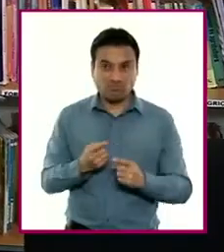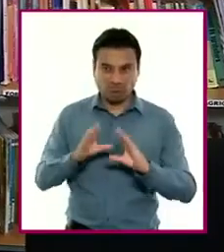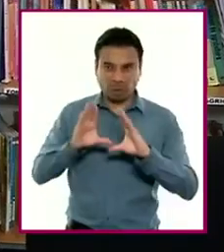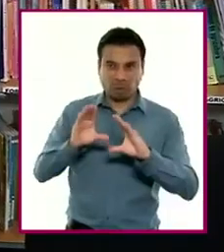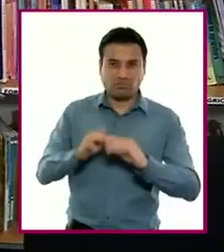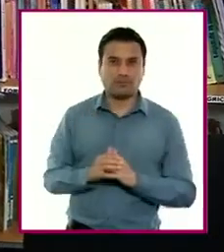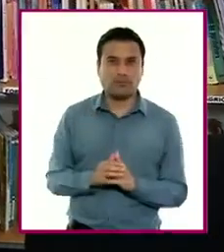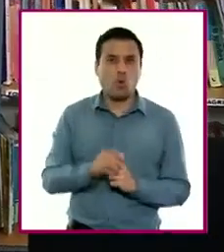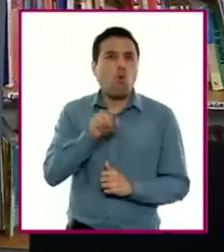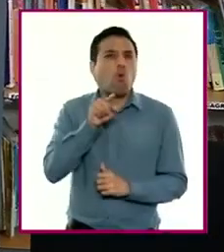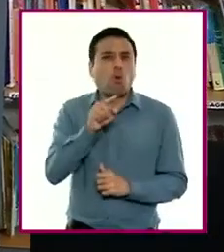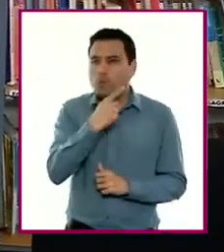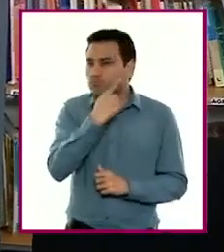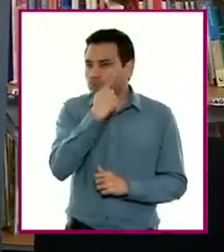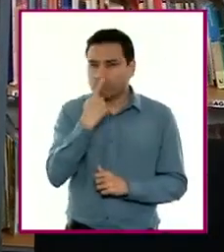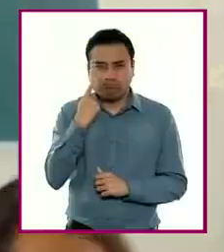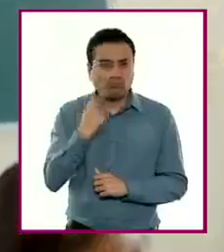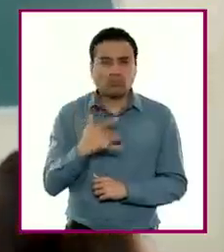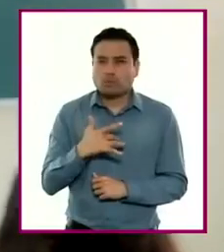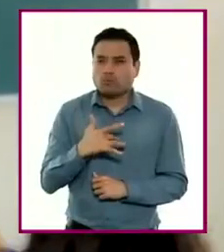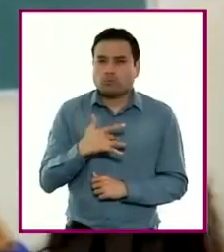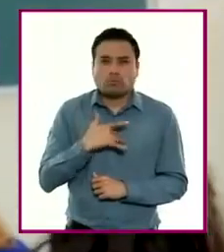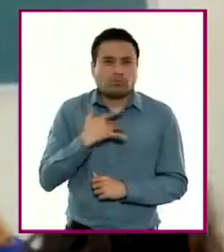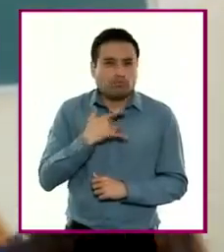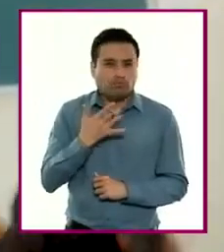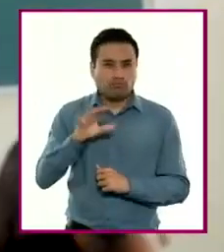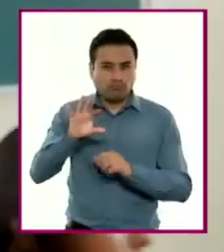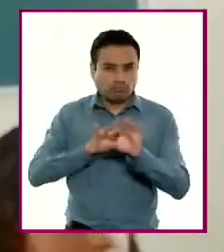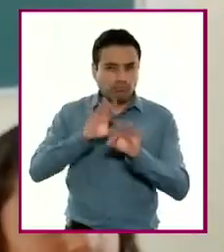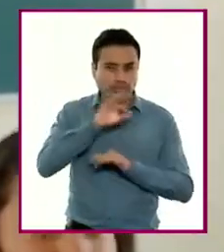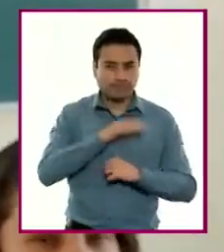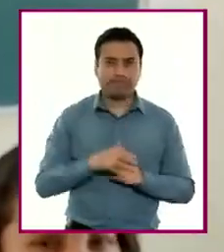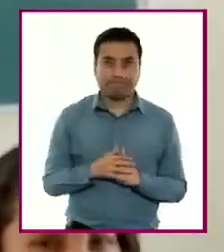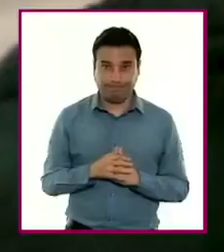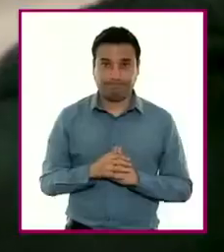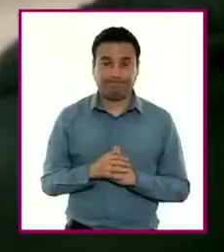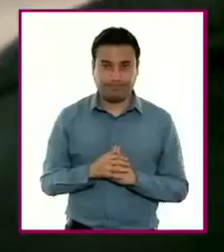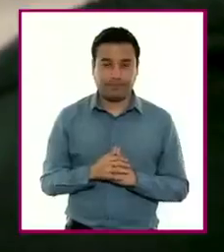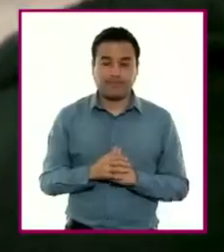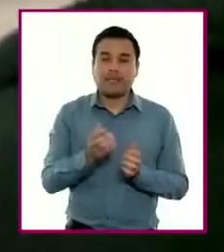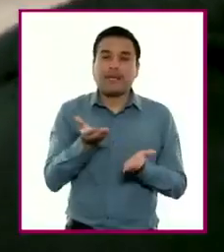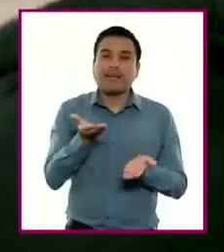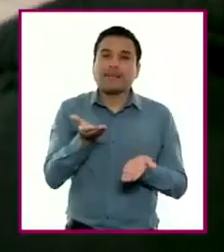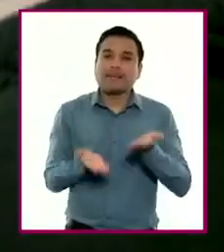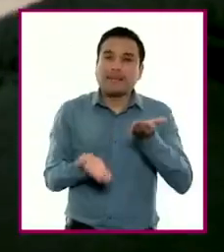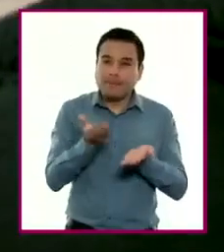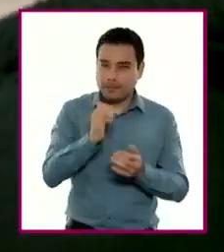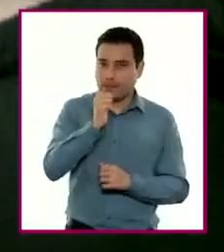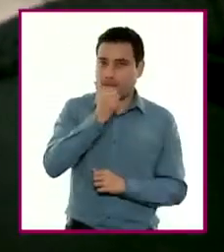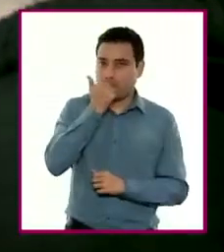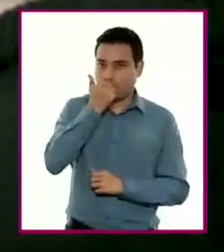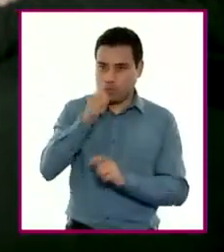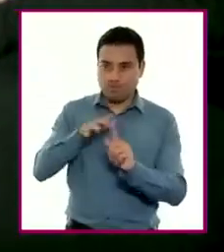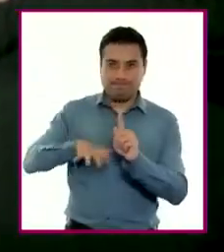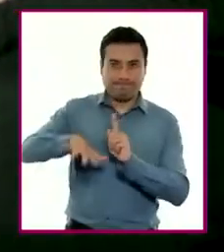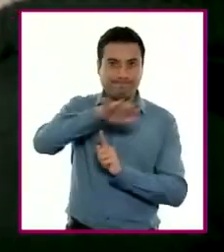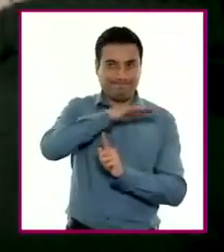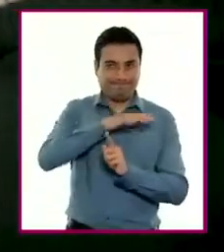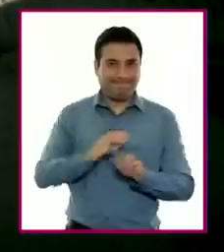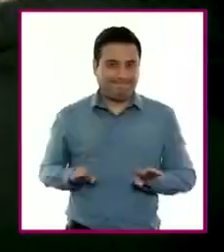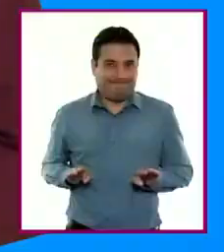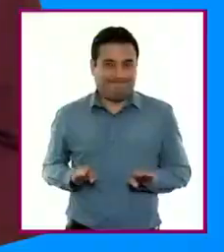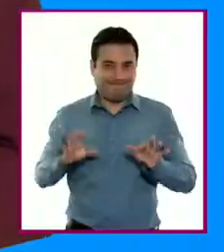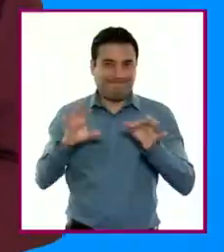Seleccionen todas aquellas que ustedes consideren o recuperen aquello que sea necesario dadas las características del estudiantado.